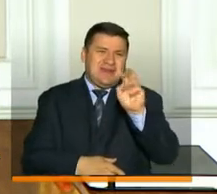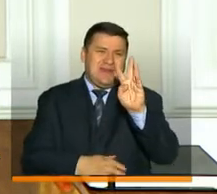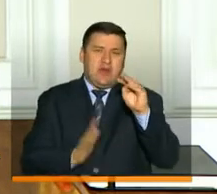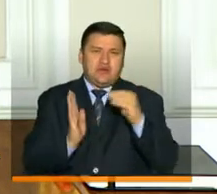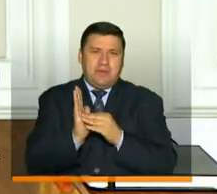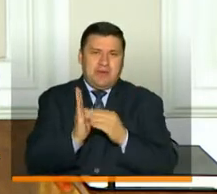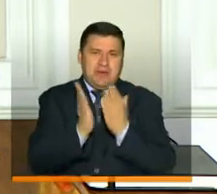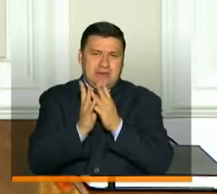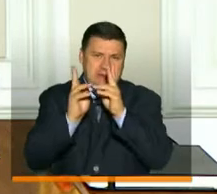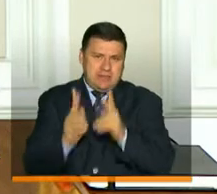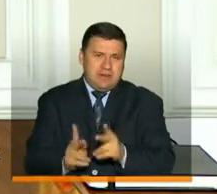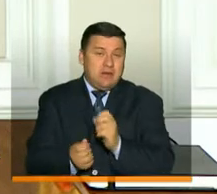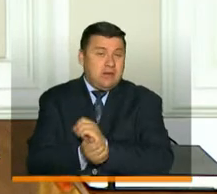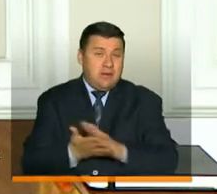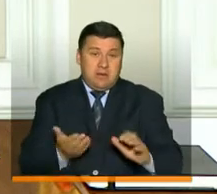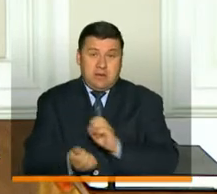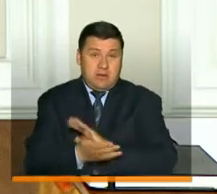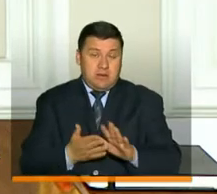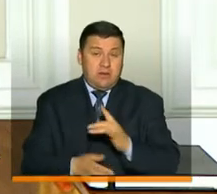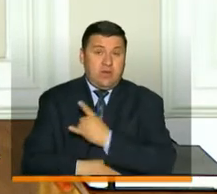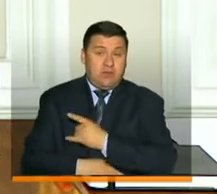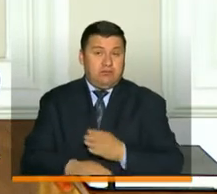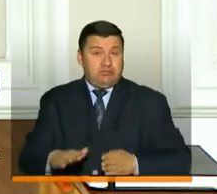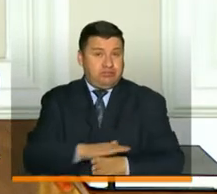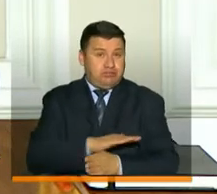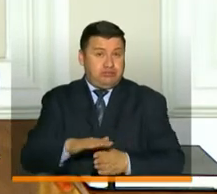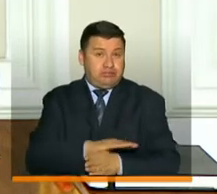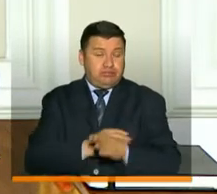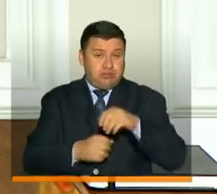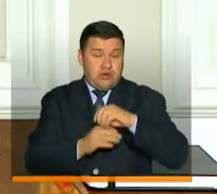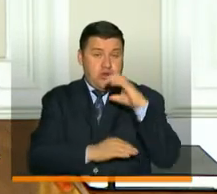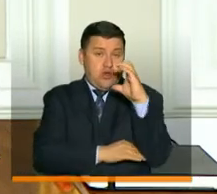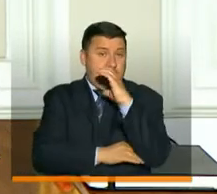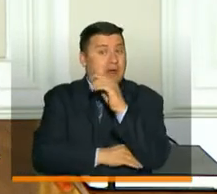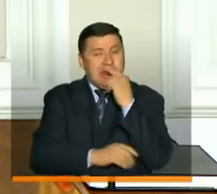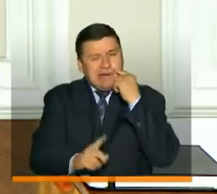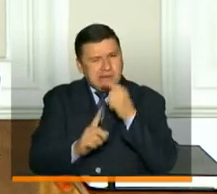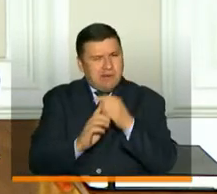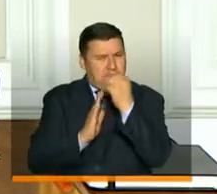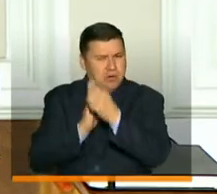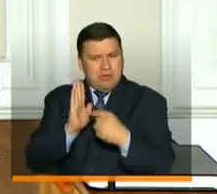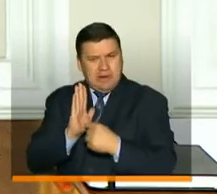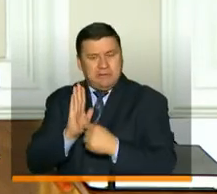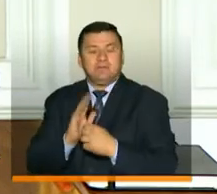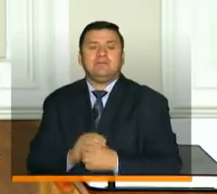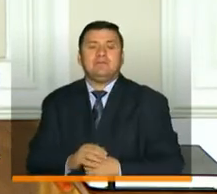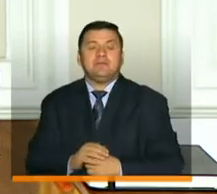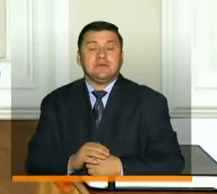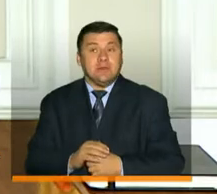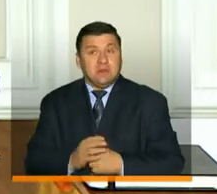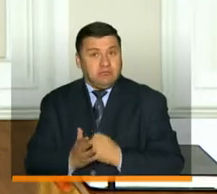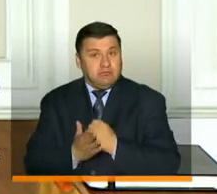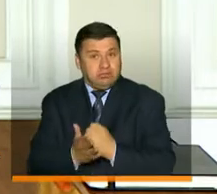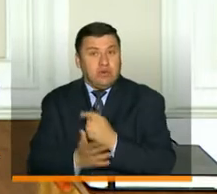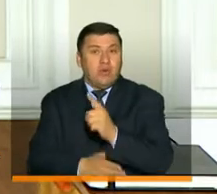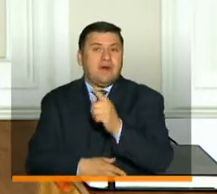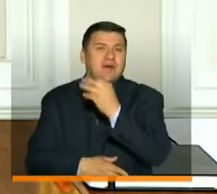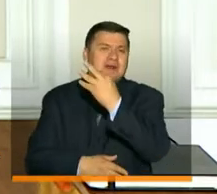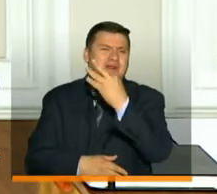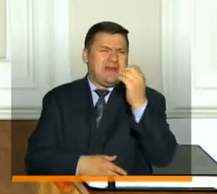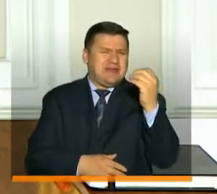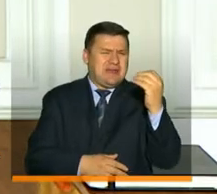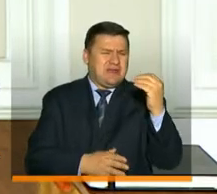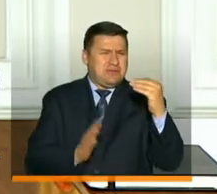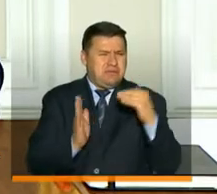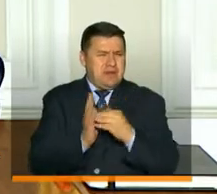mil estudiantes gratuitamente en las universidades de Colombia con este programa y que nos van a llevar a más de 300 mil al